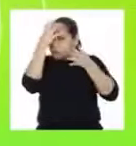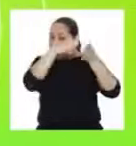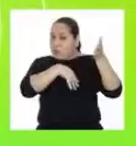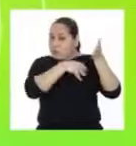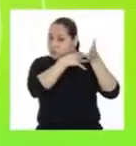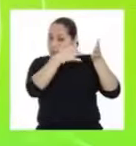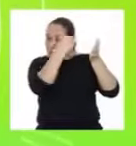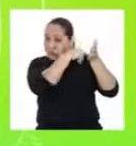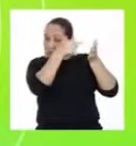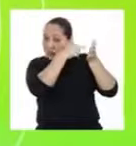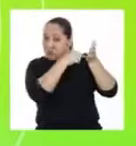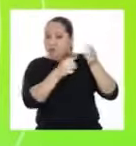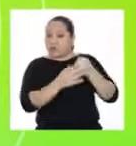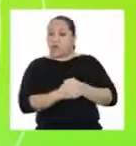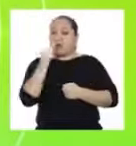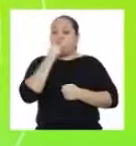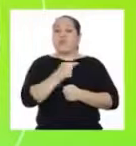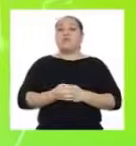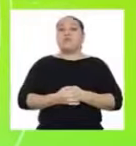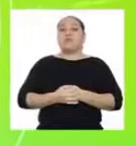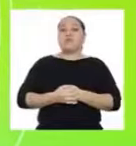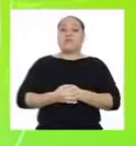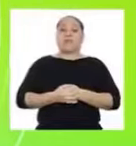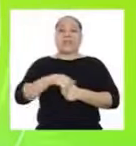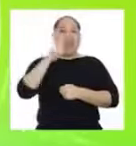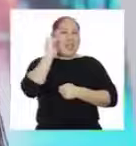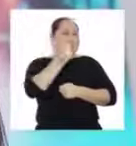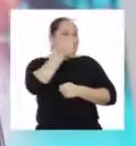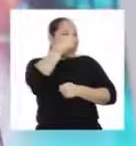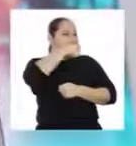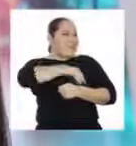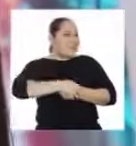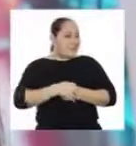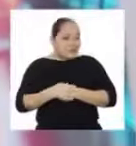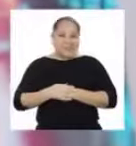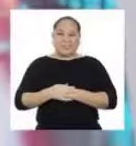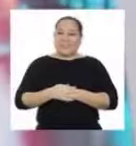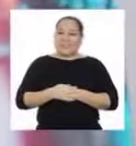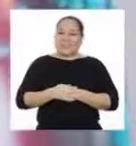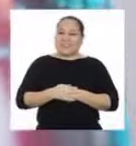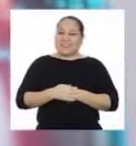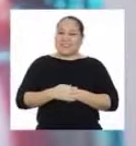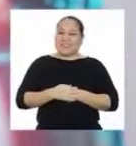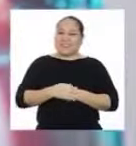la información representada en la tabla de frecuencias. ¡Ajá!